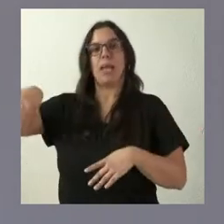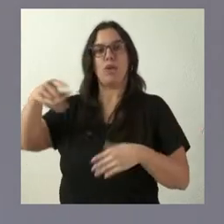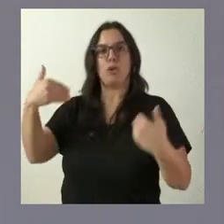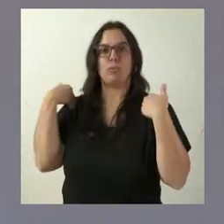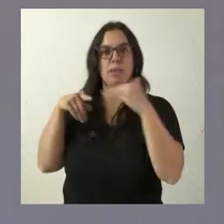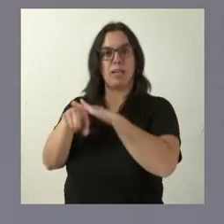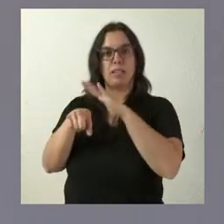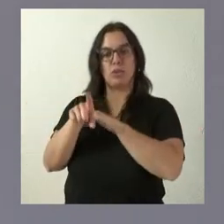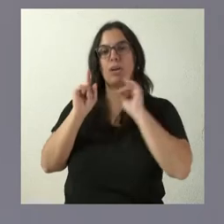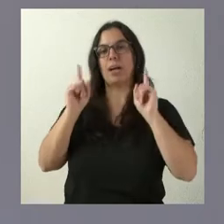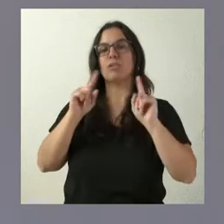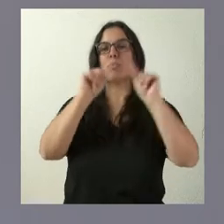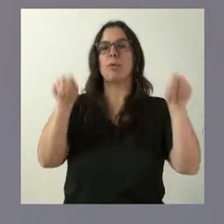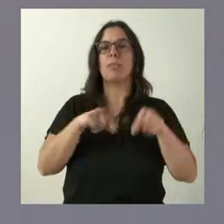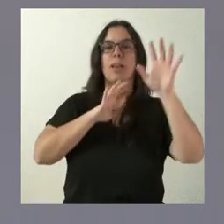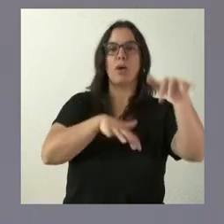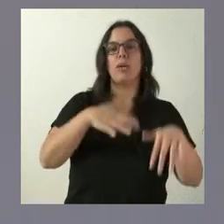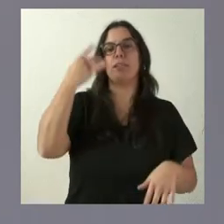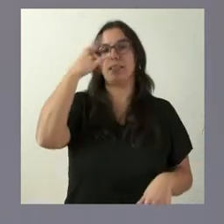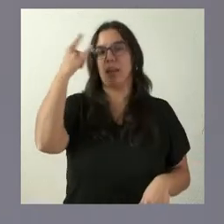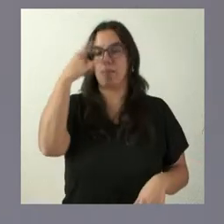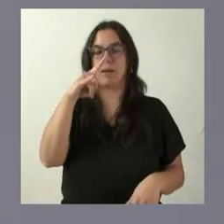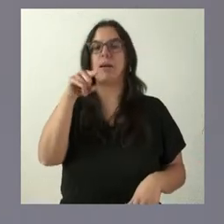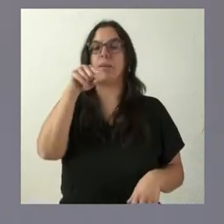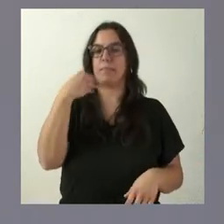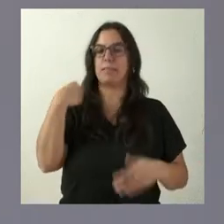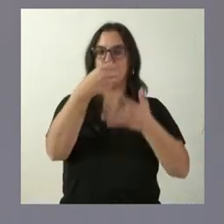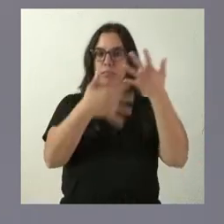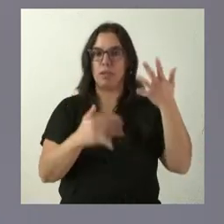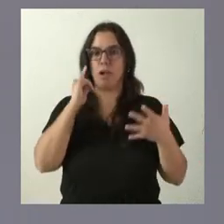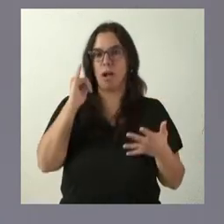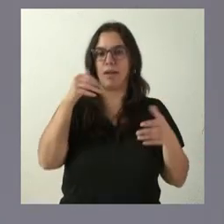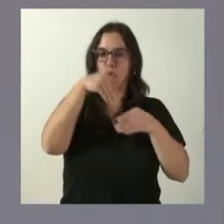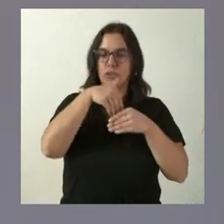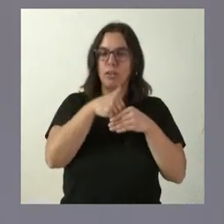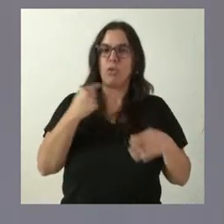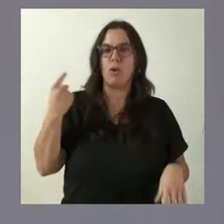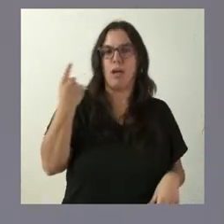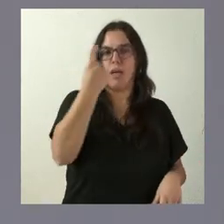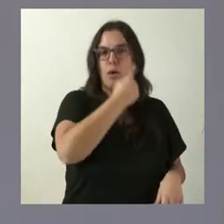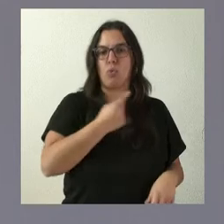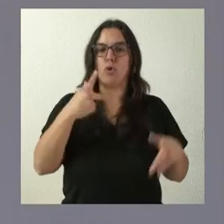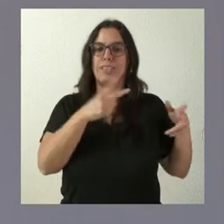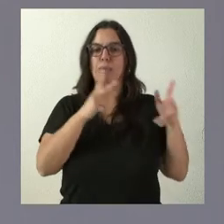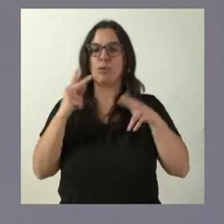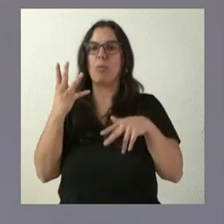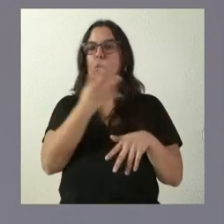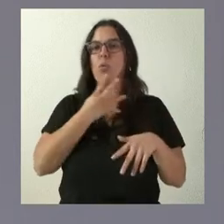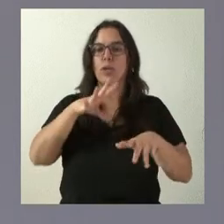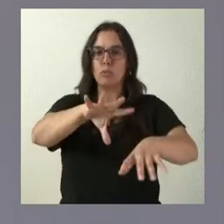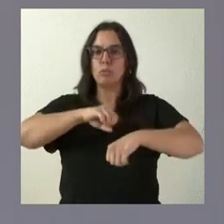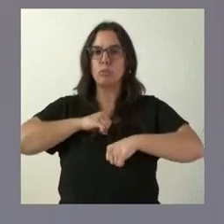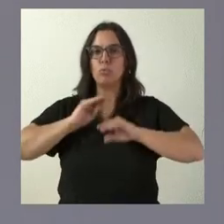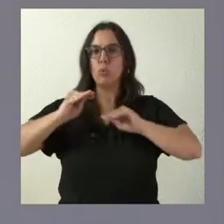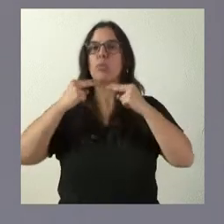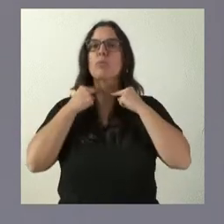este caso en las provincias de León y Salamanca. Tienen ustedes en la relación cuál es el contenido de cada uno de estos cuatro tramos que pasan a ser gestionados ahora